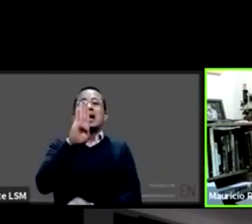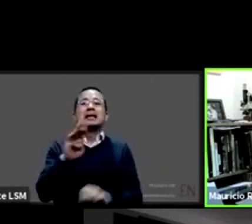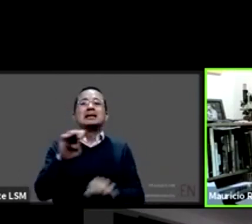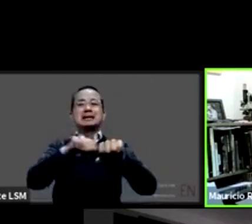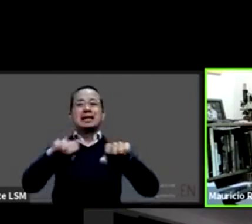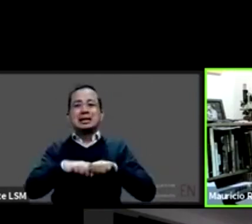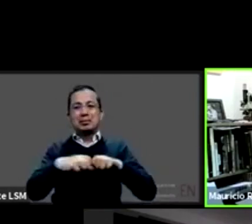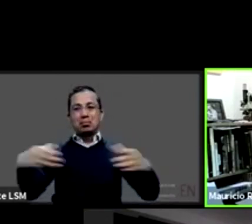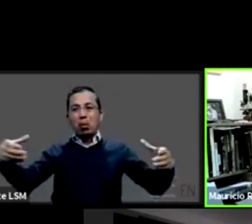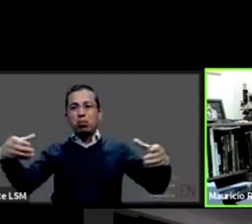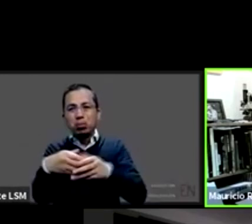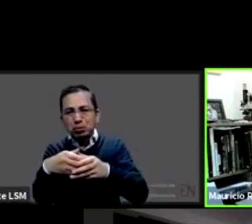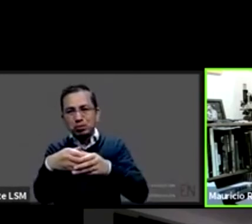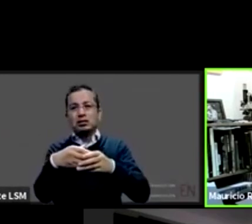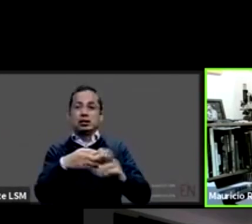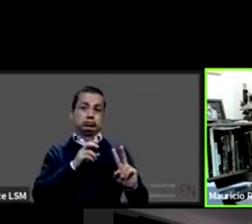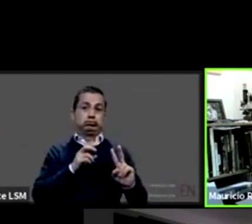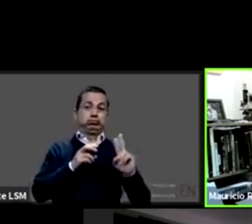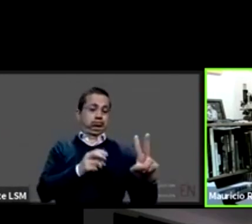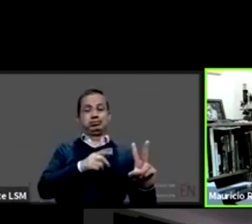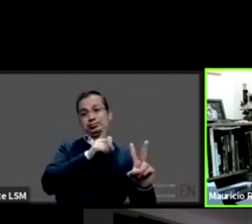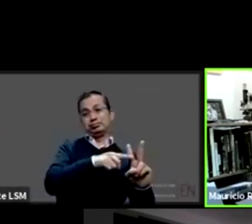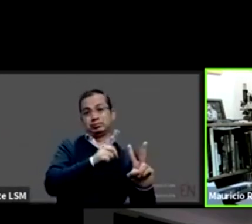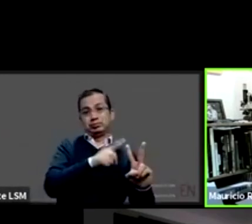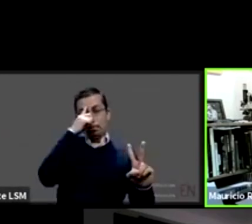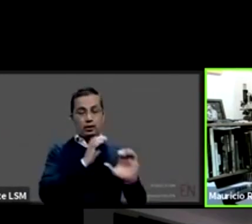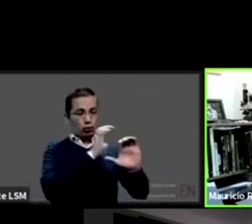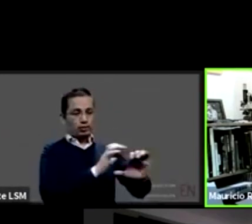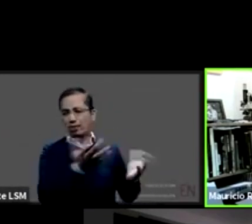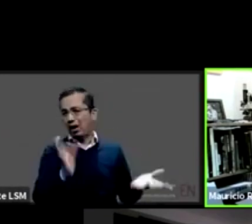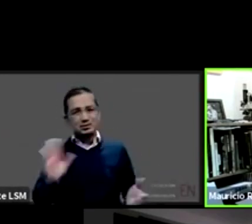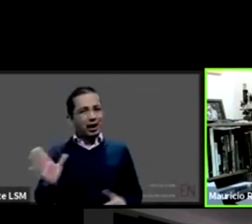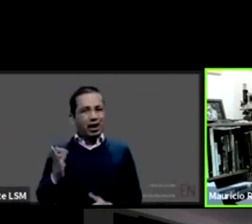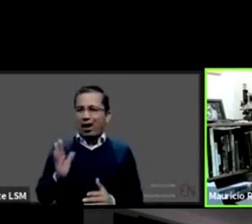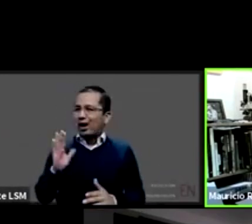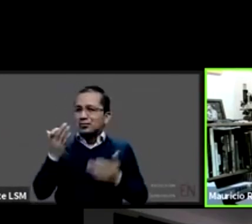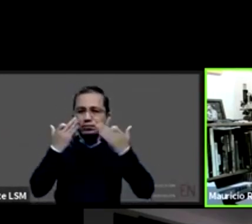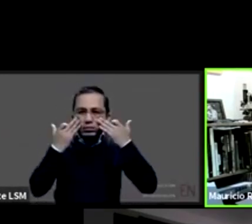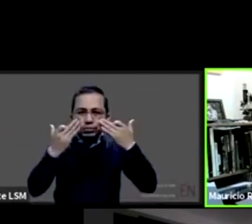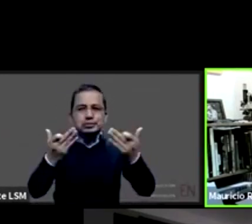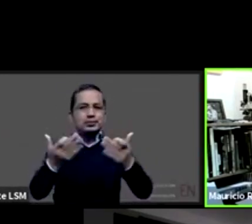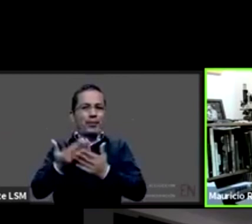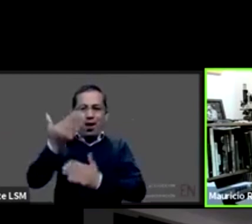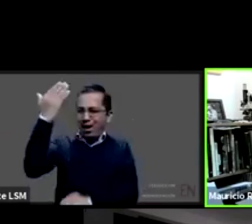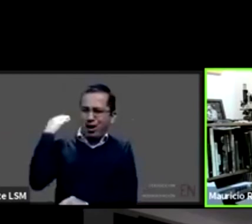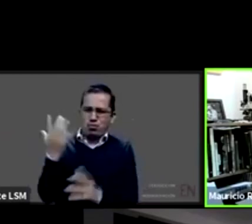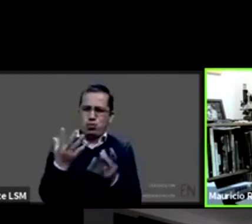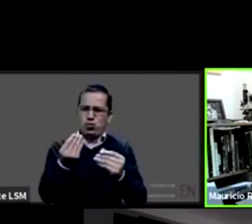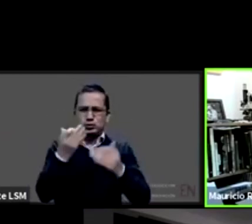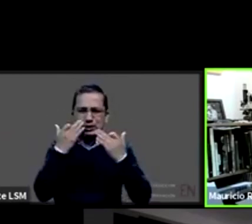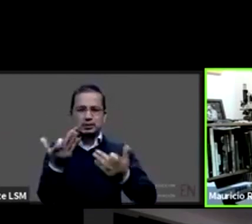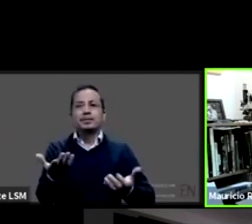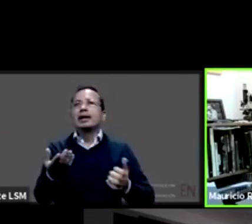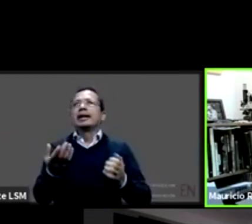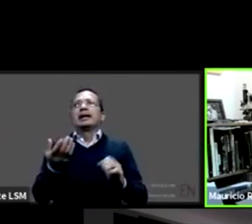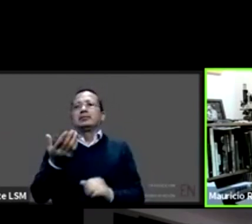ser parte de la solución ¿no? ya está demostradísimo lo decíamos desde el inicio que en el estado anímico